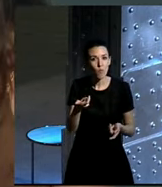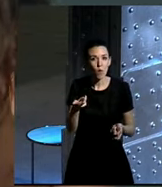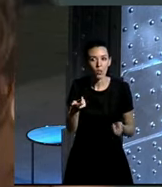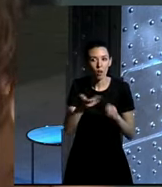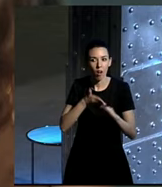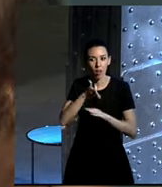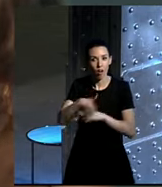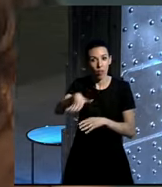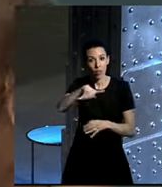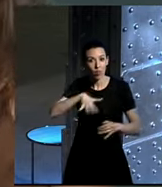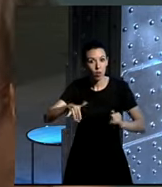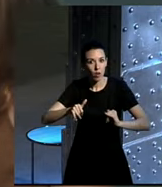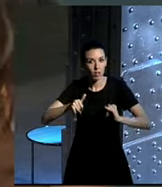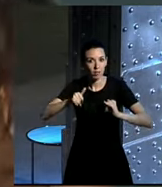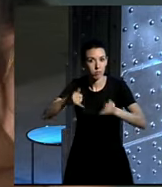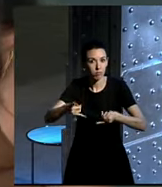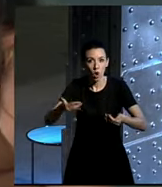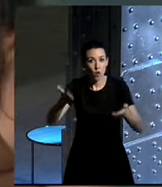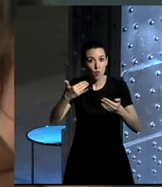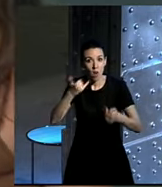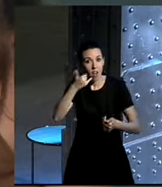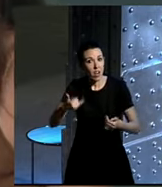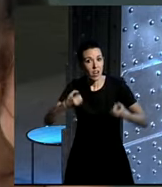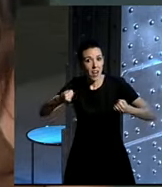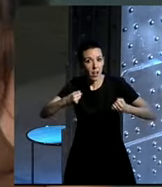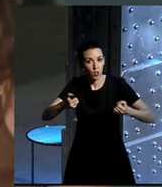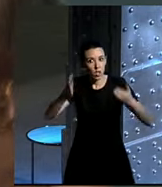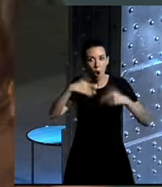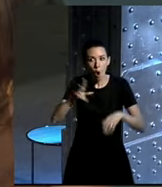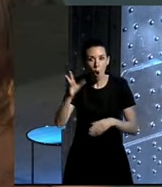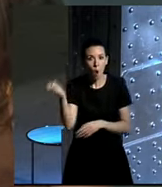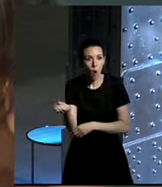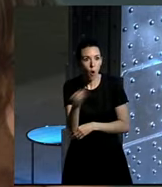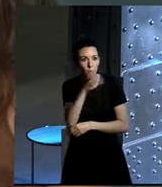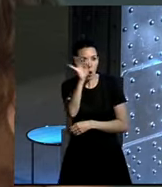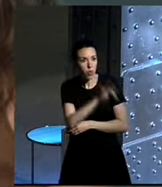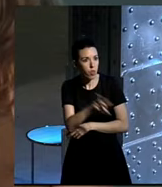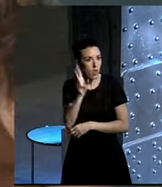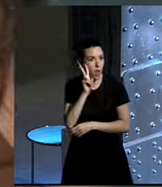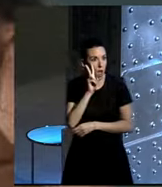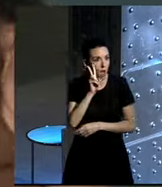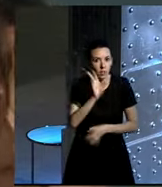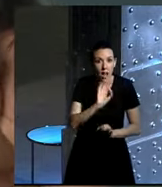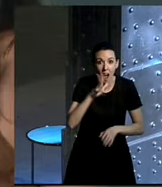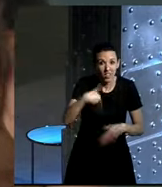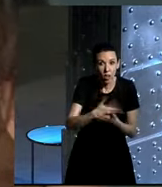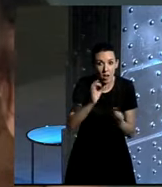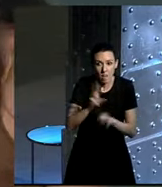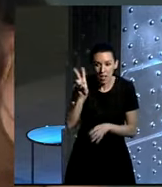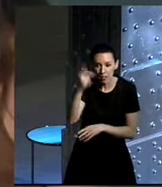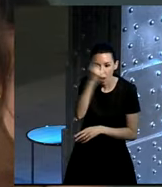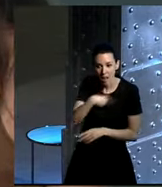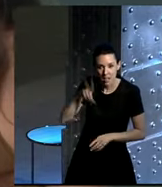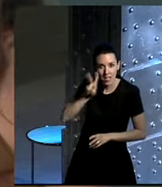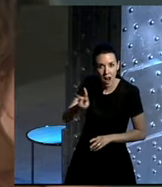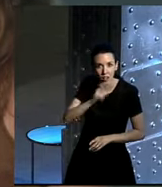sitios donde no haya energía eléctrica o donde no hayan visto cine, ¿no? Y ver las caras de esa gente que no ha visto